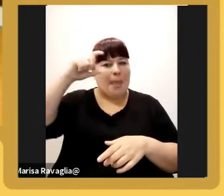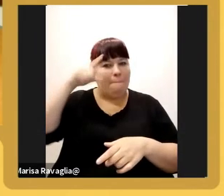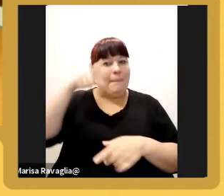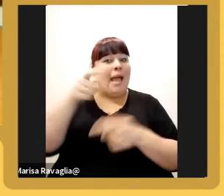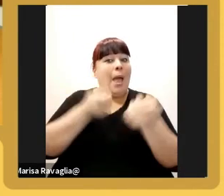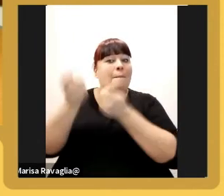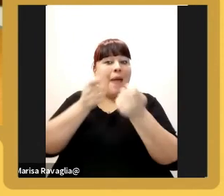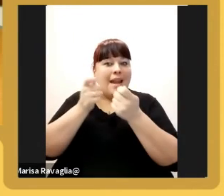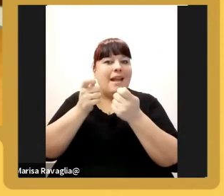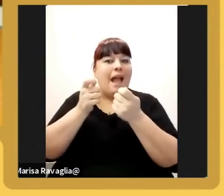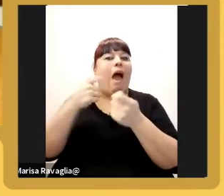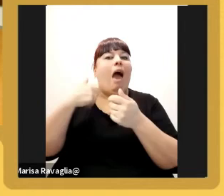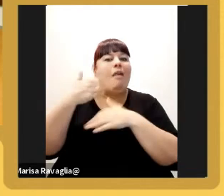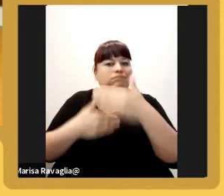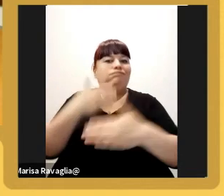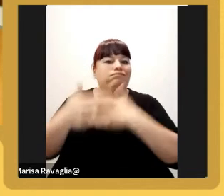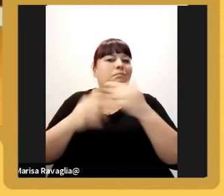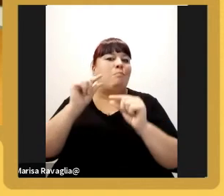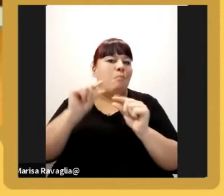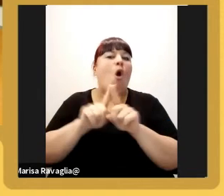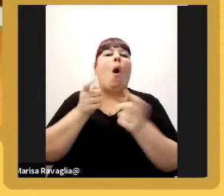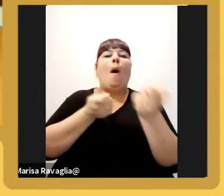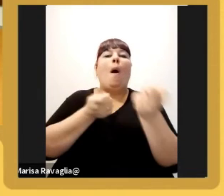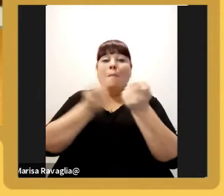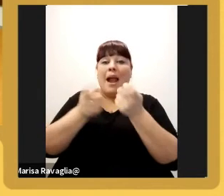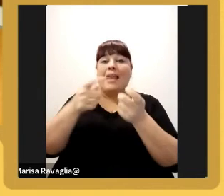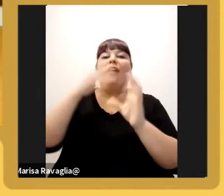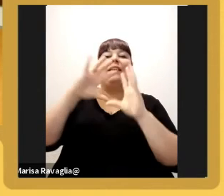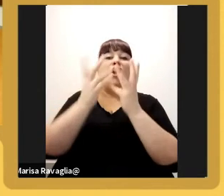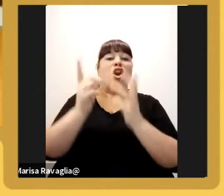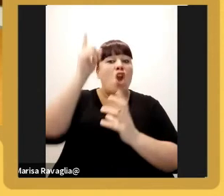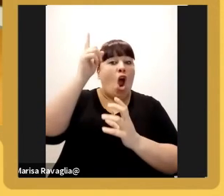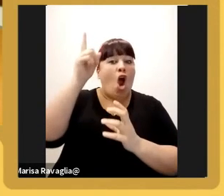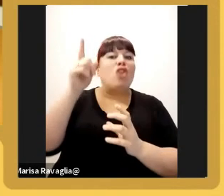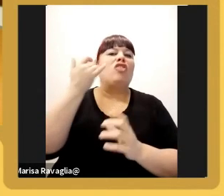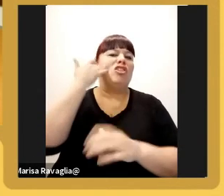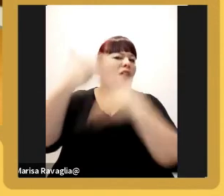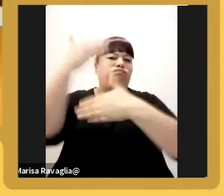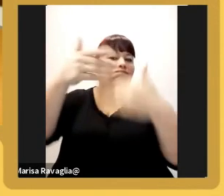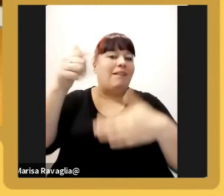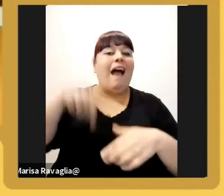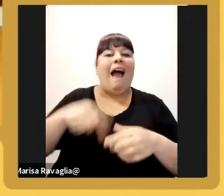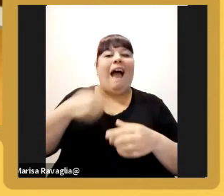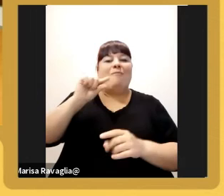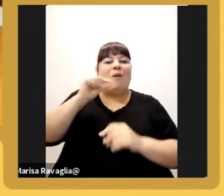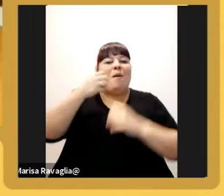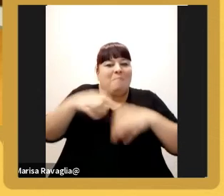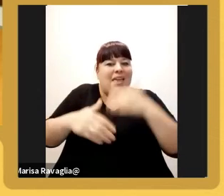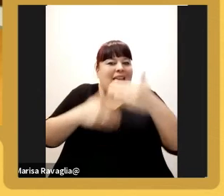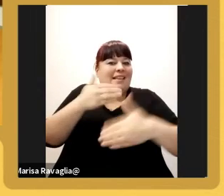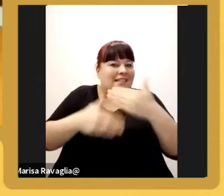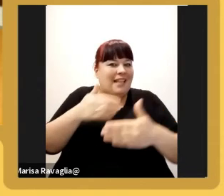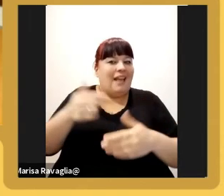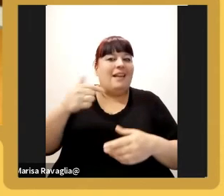estamos construyendo es un mercado que si uno va al hemisferio norte ya está bien desarrollado y bueno yo pongo